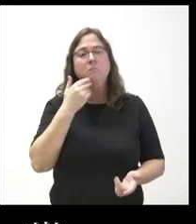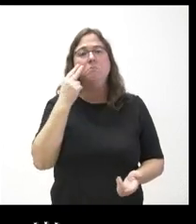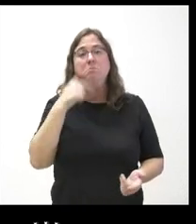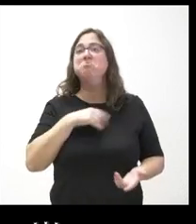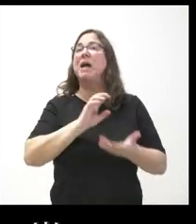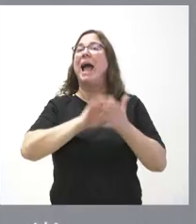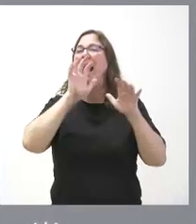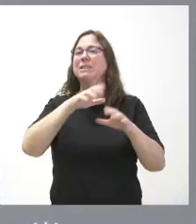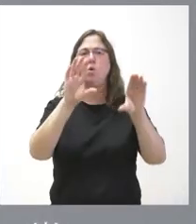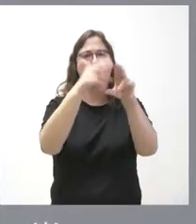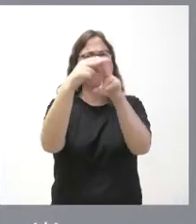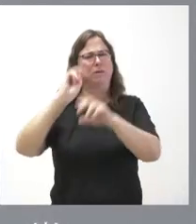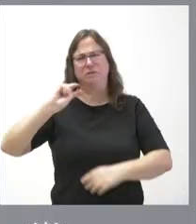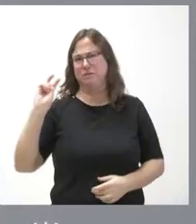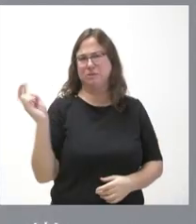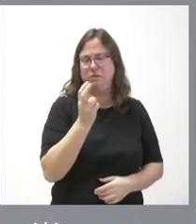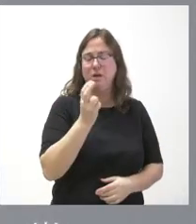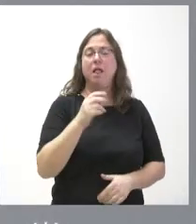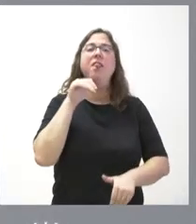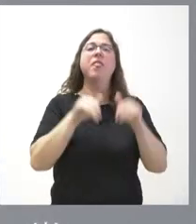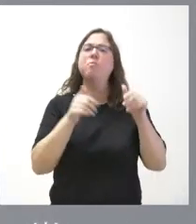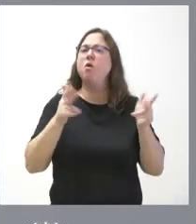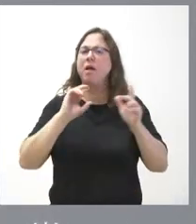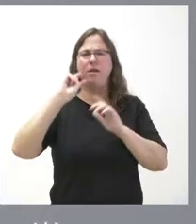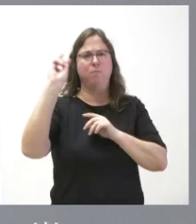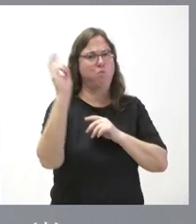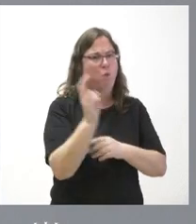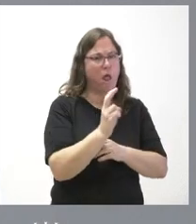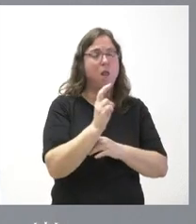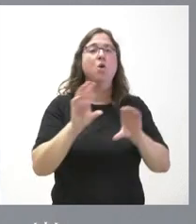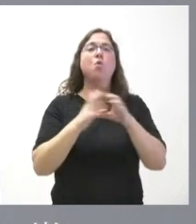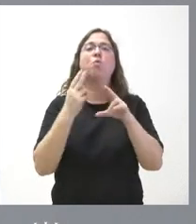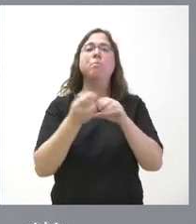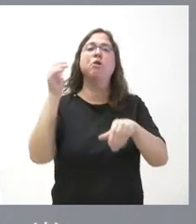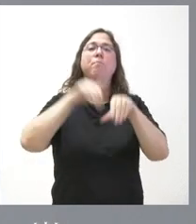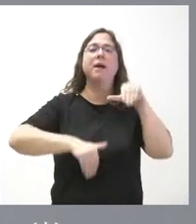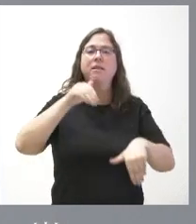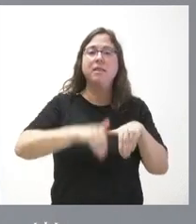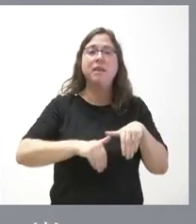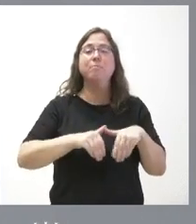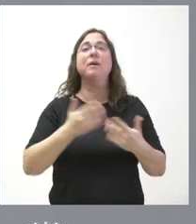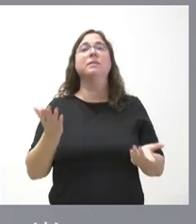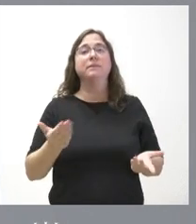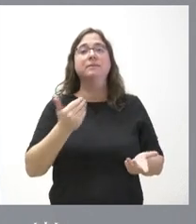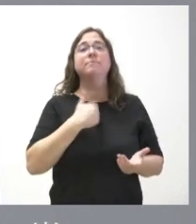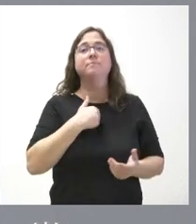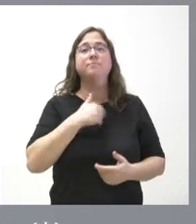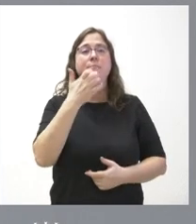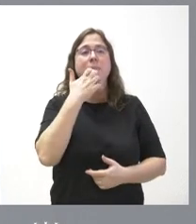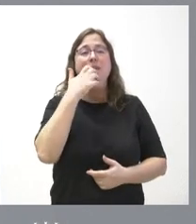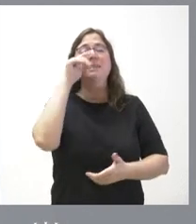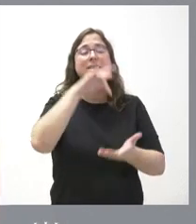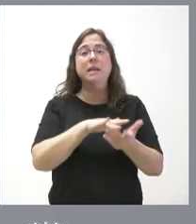Castilla y León hay muchísimos partidos políticos, hay pluralidad democrática, los partidos políticos se presentan a las elecciones, la vota a aquello que cree mejor.